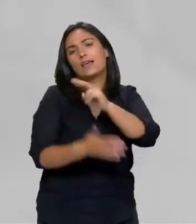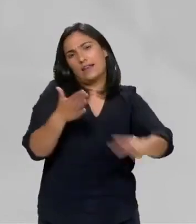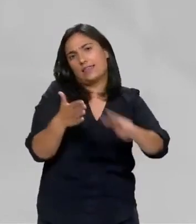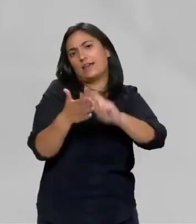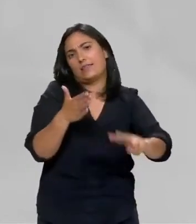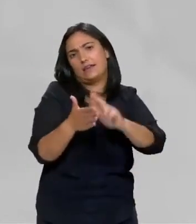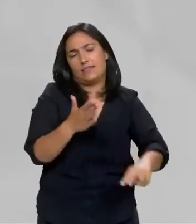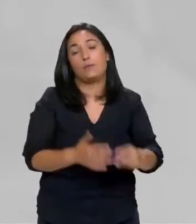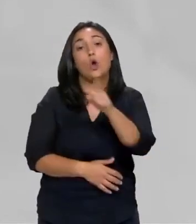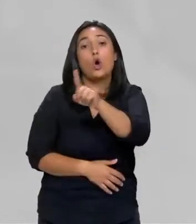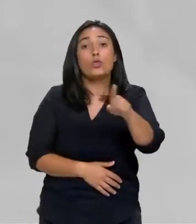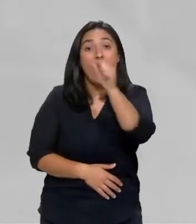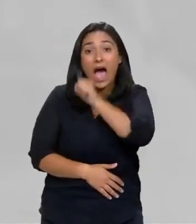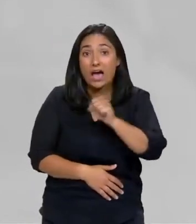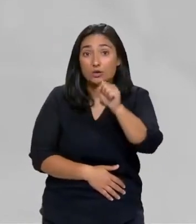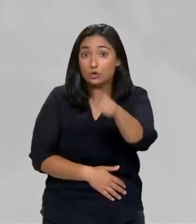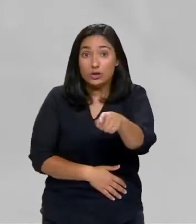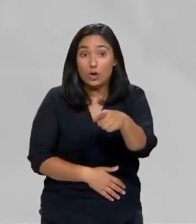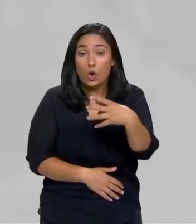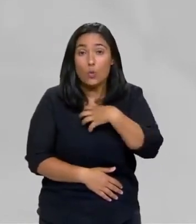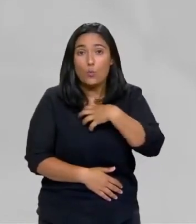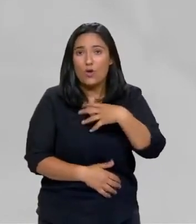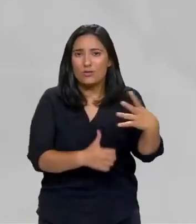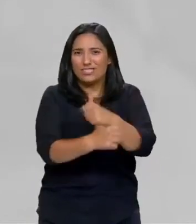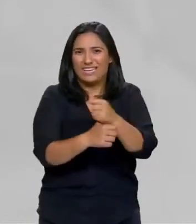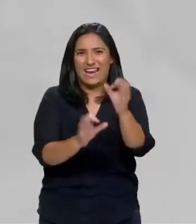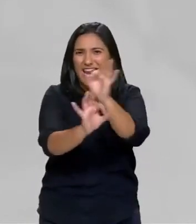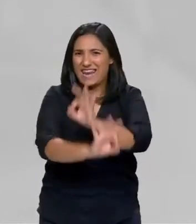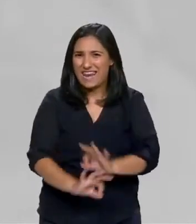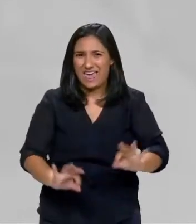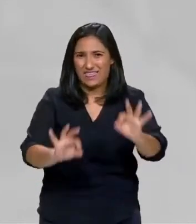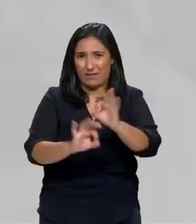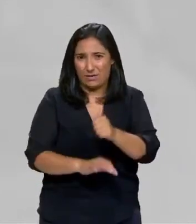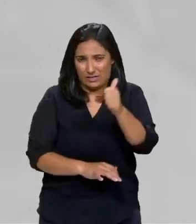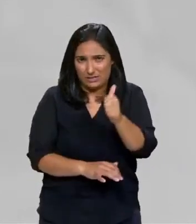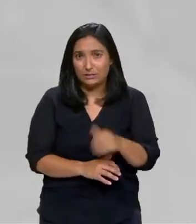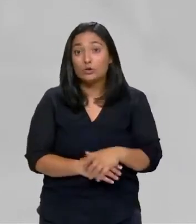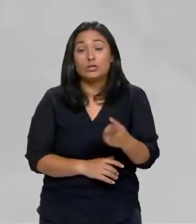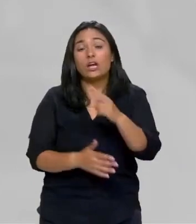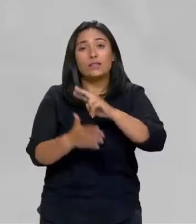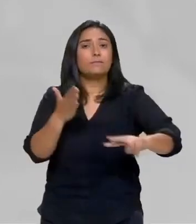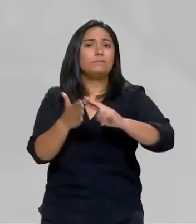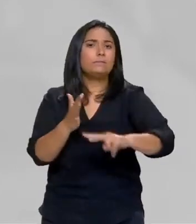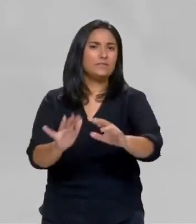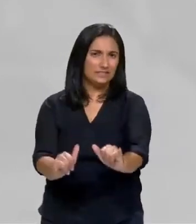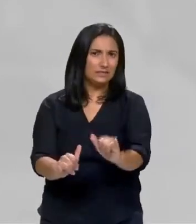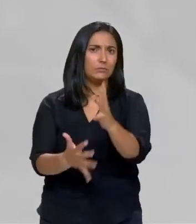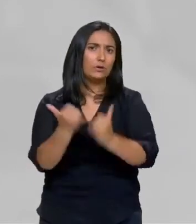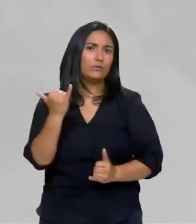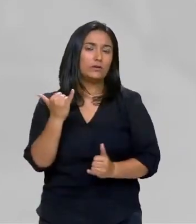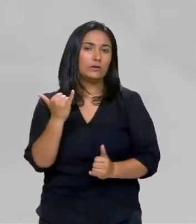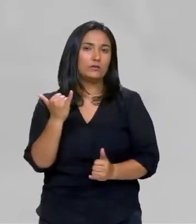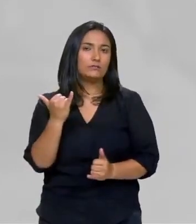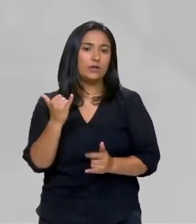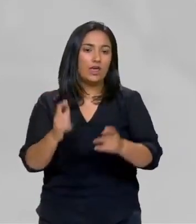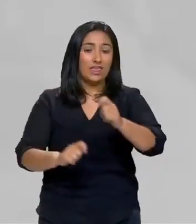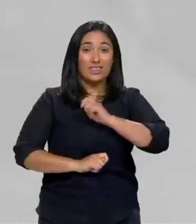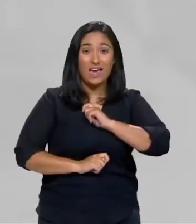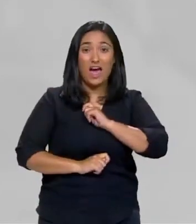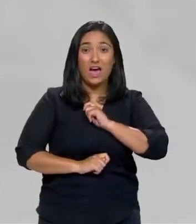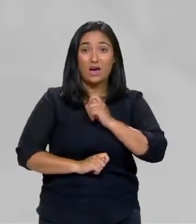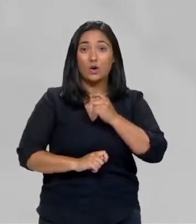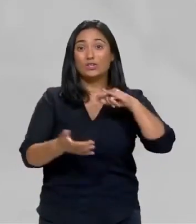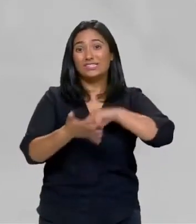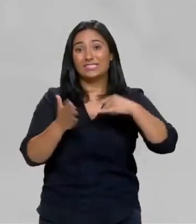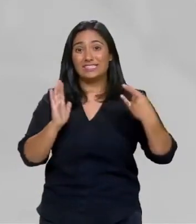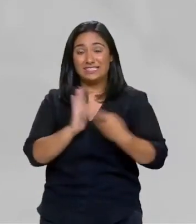once anos non foi capaz de conseguir ni unha soa nova competencia. Moito Galicia, Galicia, pero é que nos asinou un sistema de financiamento no